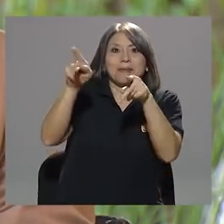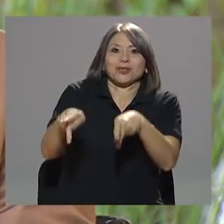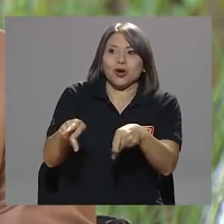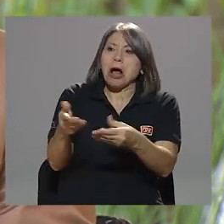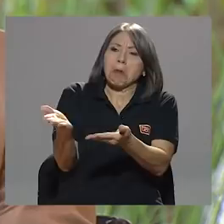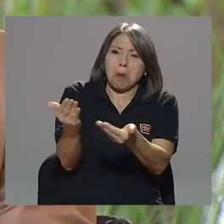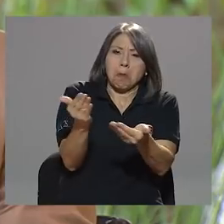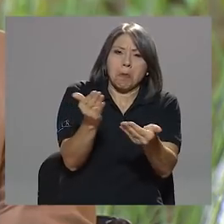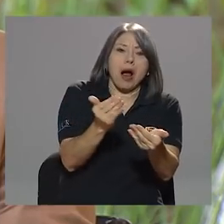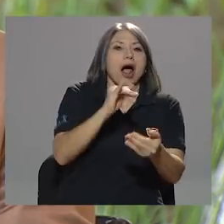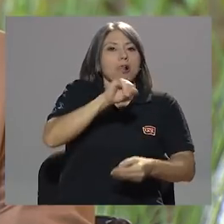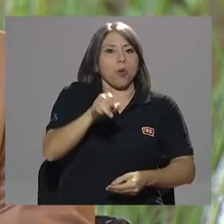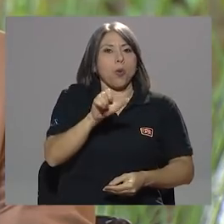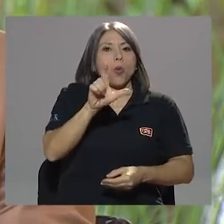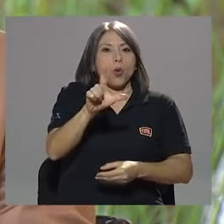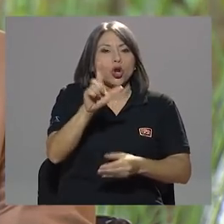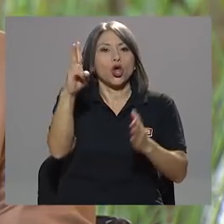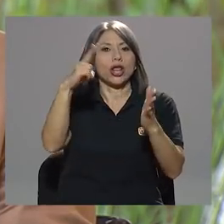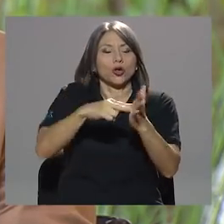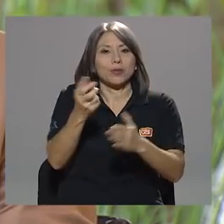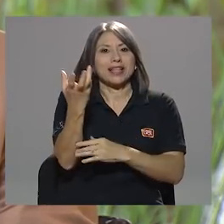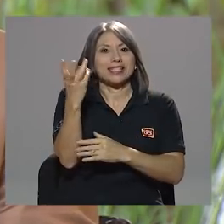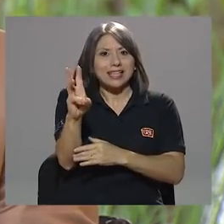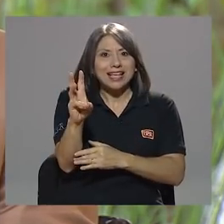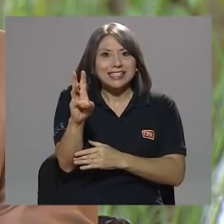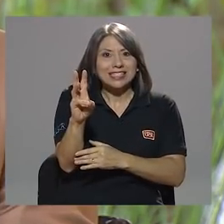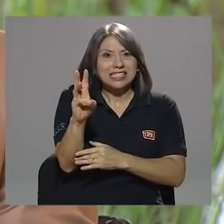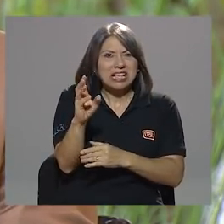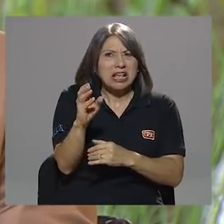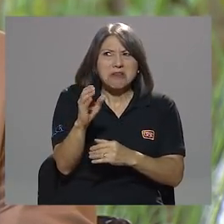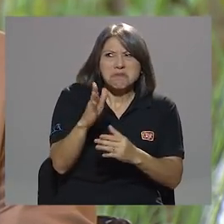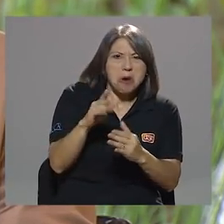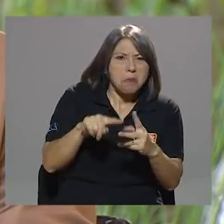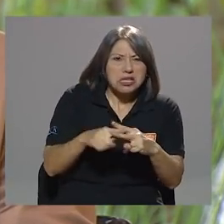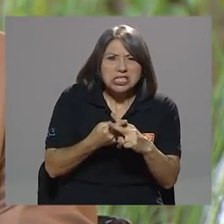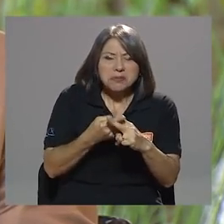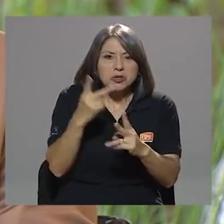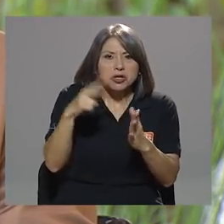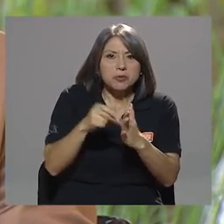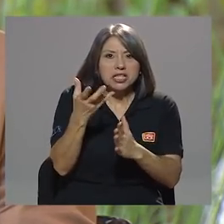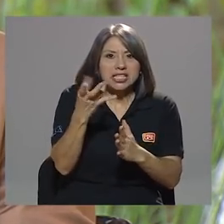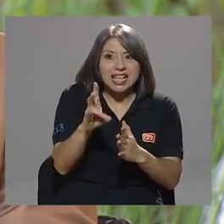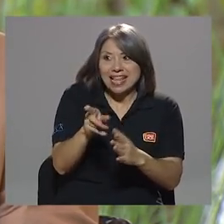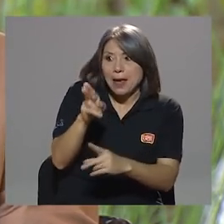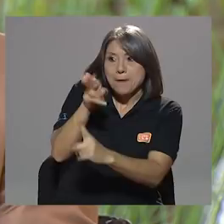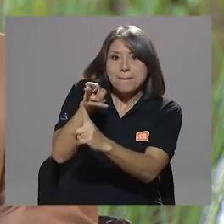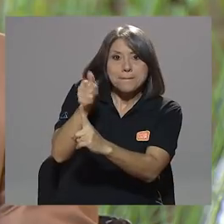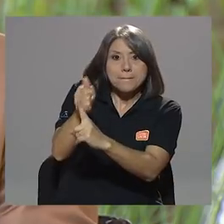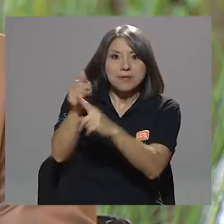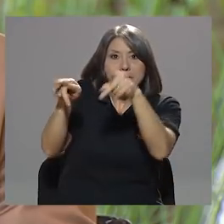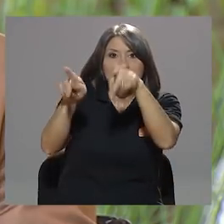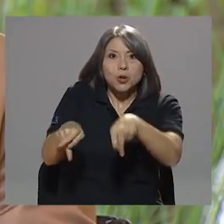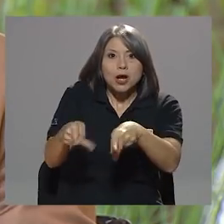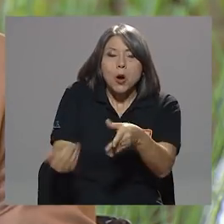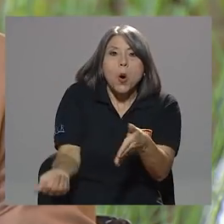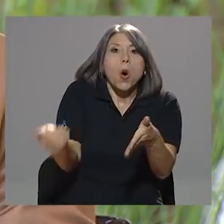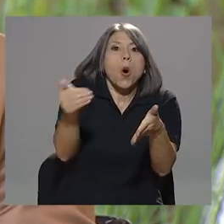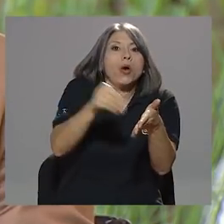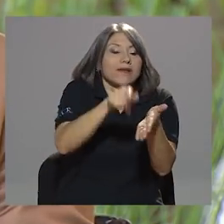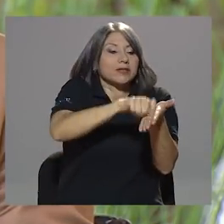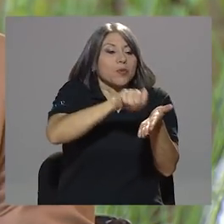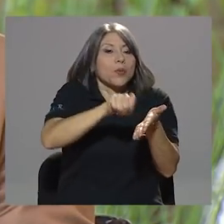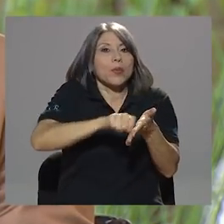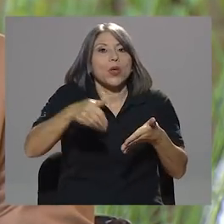a que en julio del 2016, repito, finales del 2016 y principios del 2017, empiece a generar unas nuevas